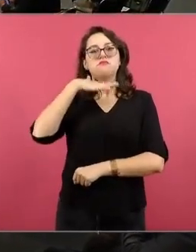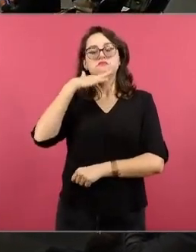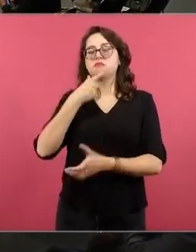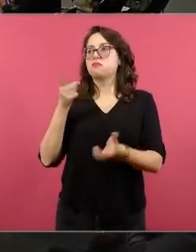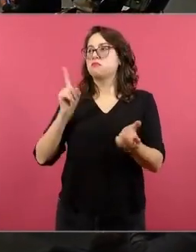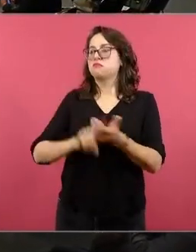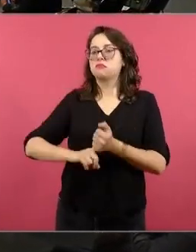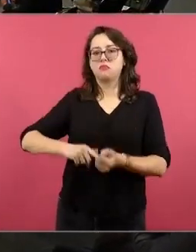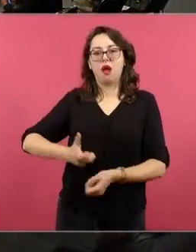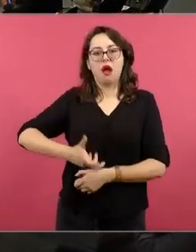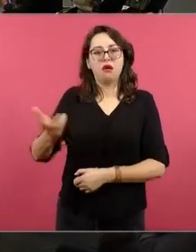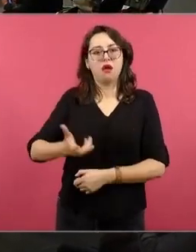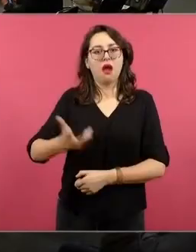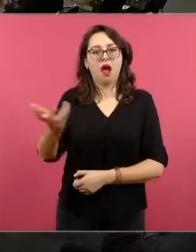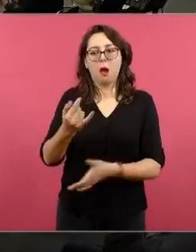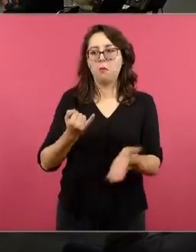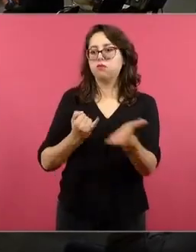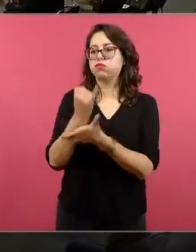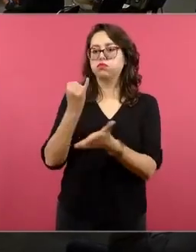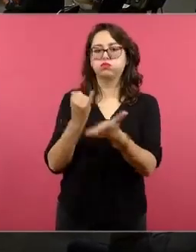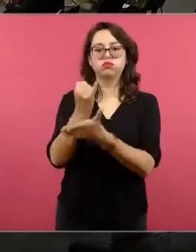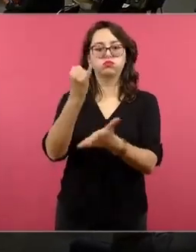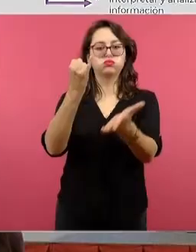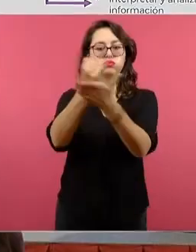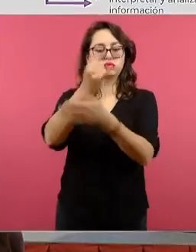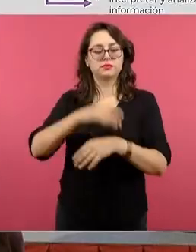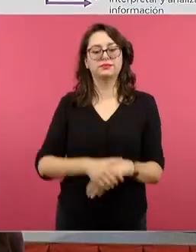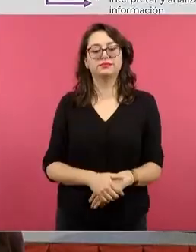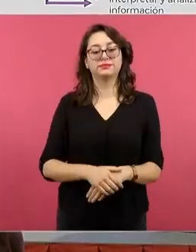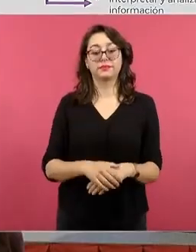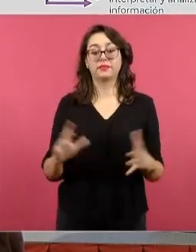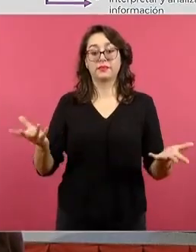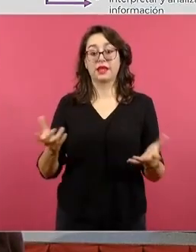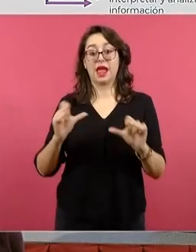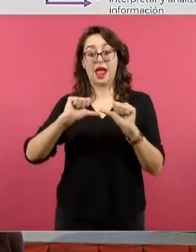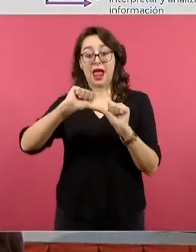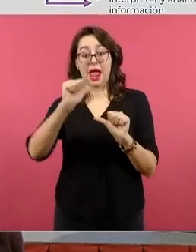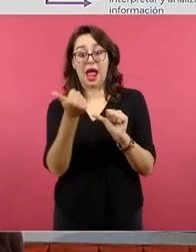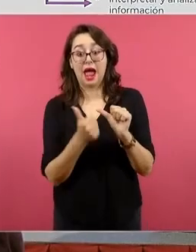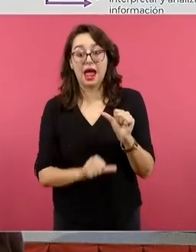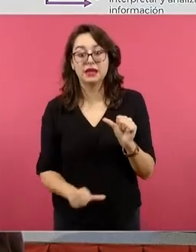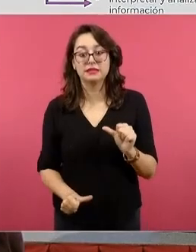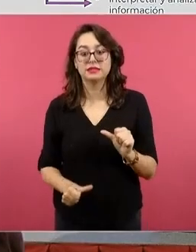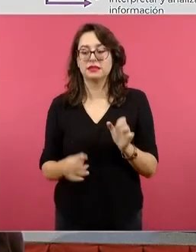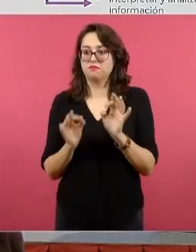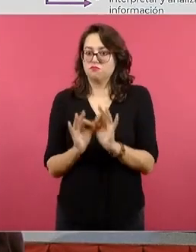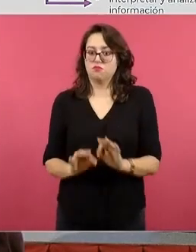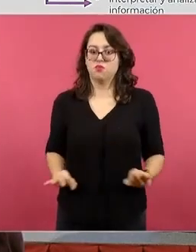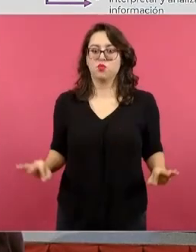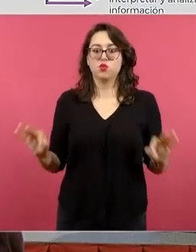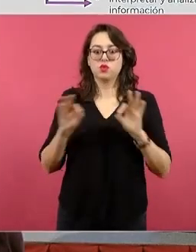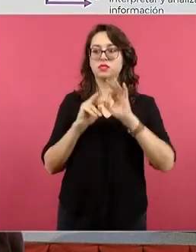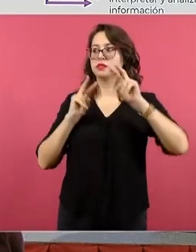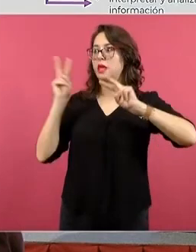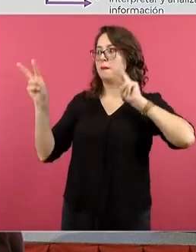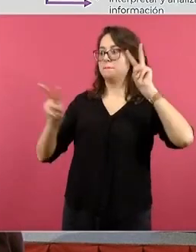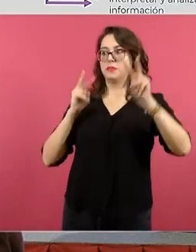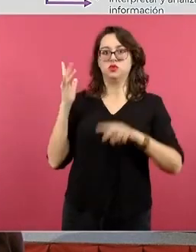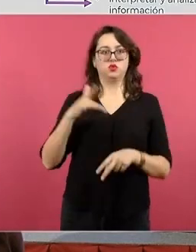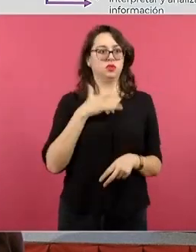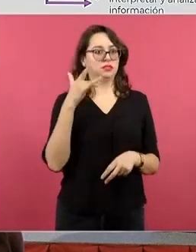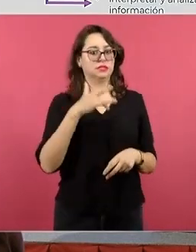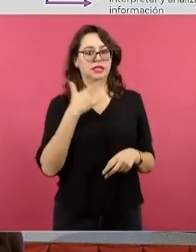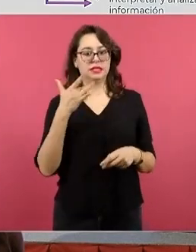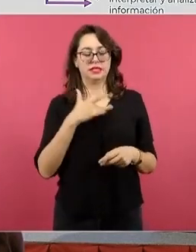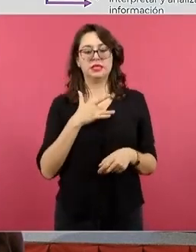pues el arte nos hace esta parte del refinamiento del sistema sensorial y perceptivo, y además hace que tengamos el cultivo